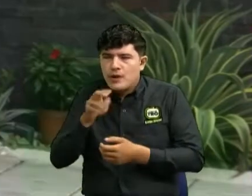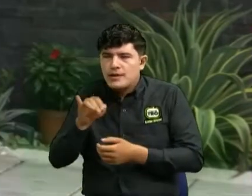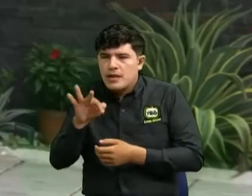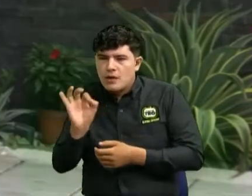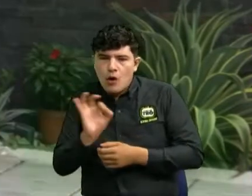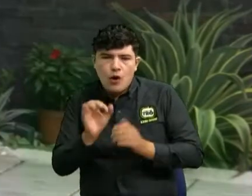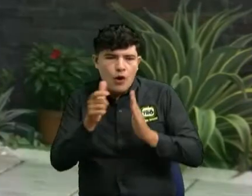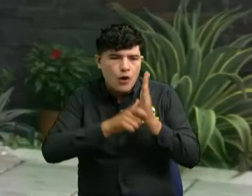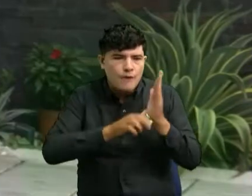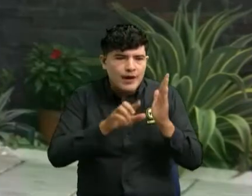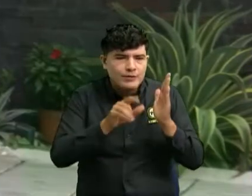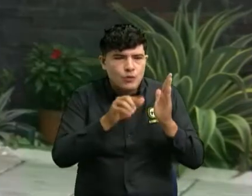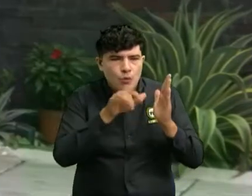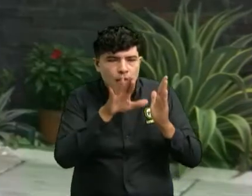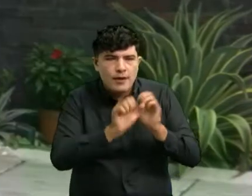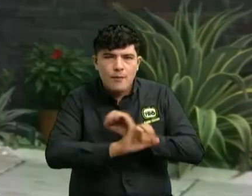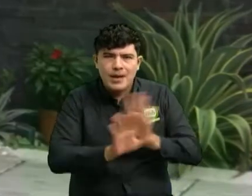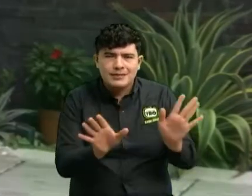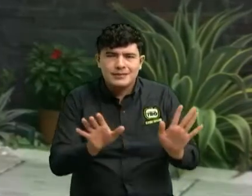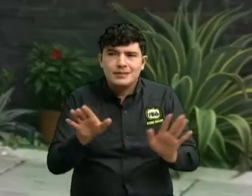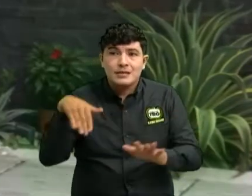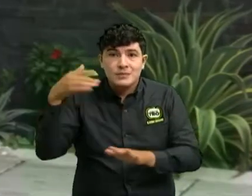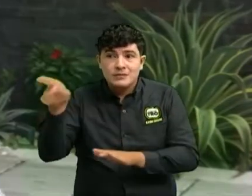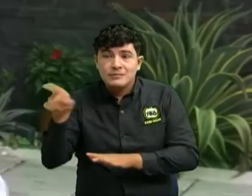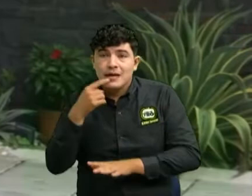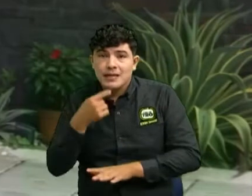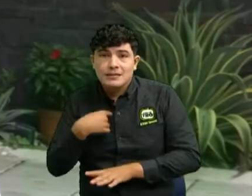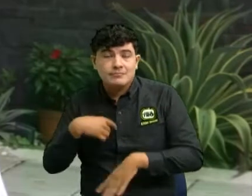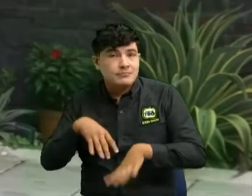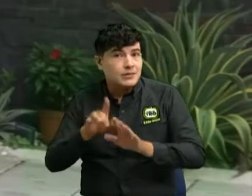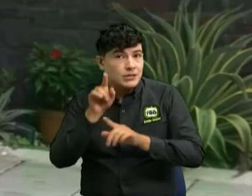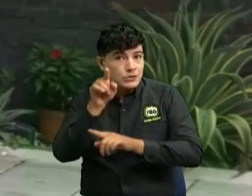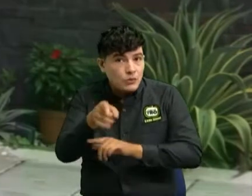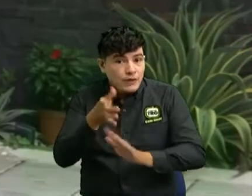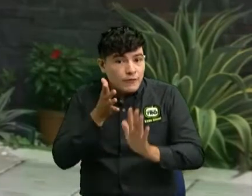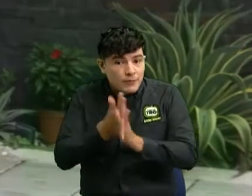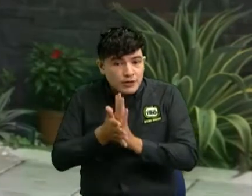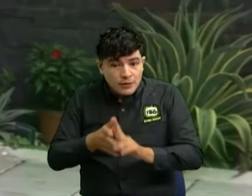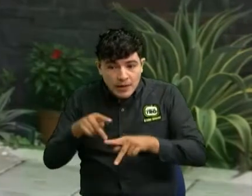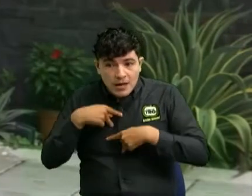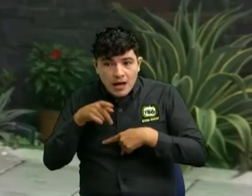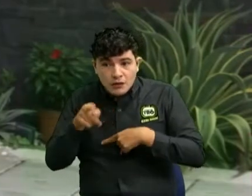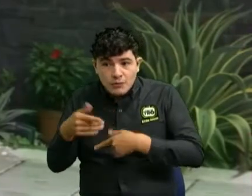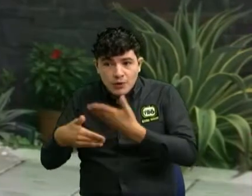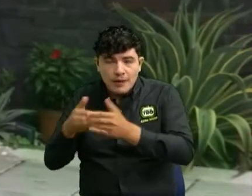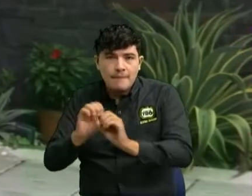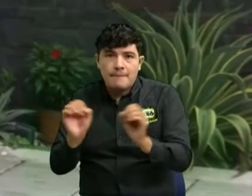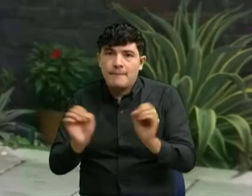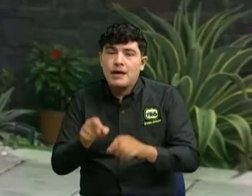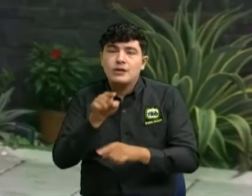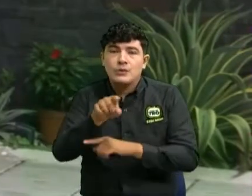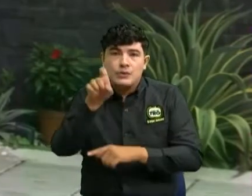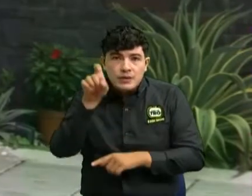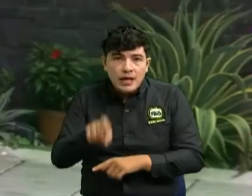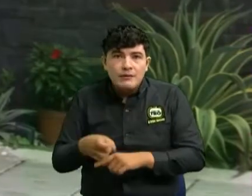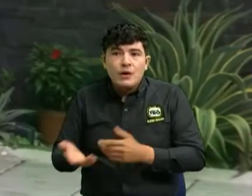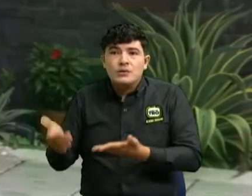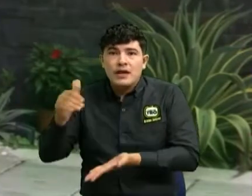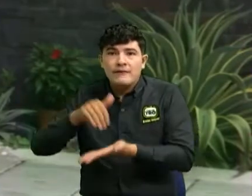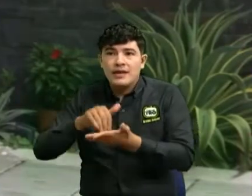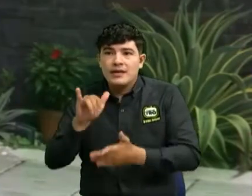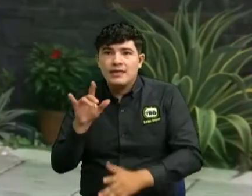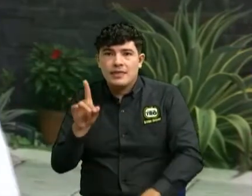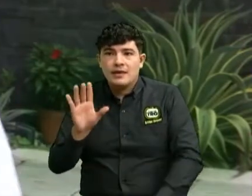bueno y tal y ahí me dicen no con sus datos que tenemos no hay nada en curso tiene que pedir directamente el ID del